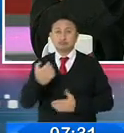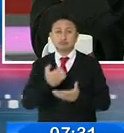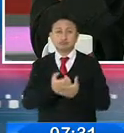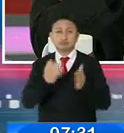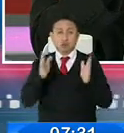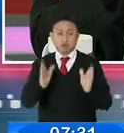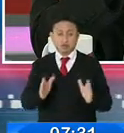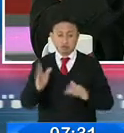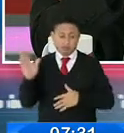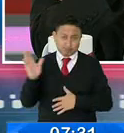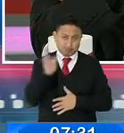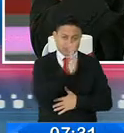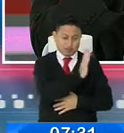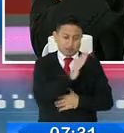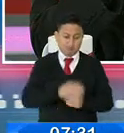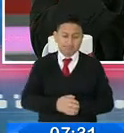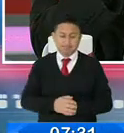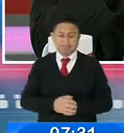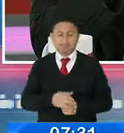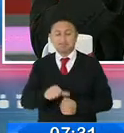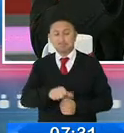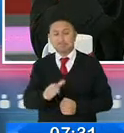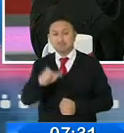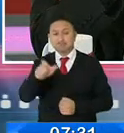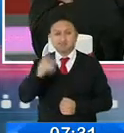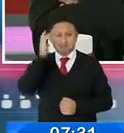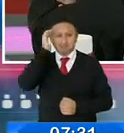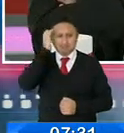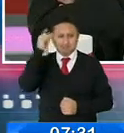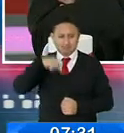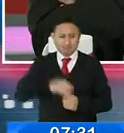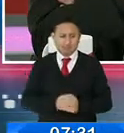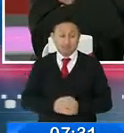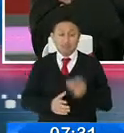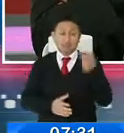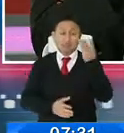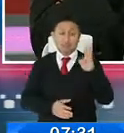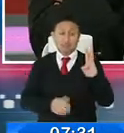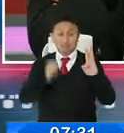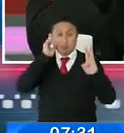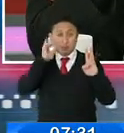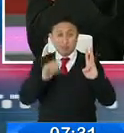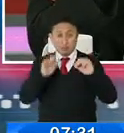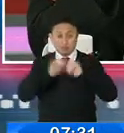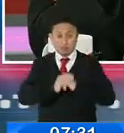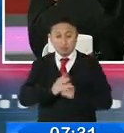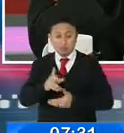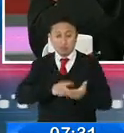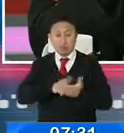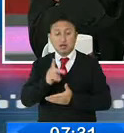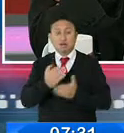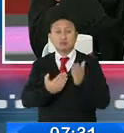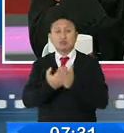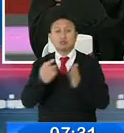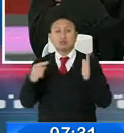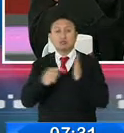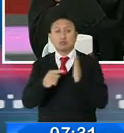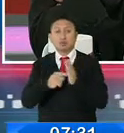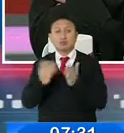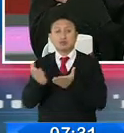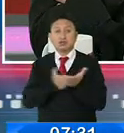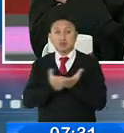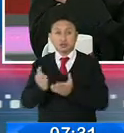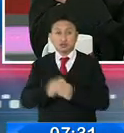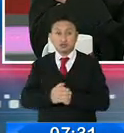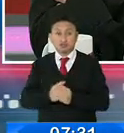Economista, cambiamos el tema, y hay algo que le preocupa a la ciudadanía, es que desde este 16 de septiembre se pagan nuevos impuestos a los servicios que